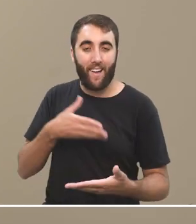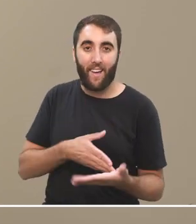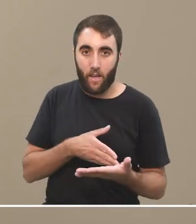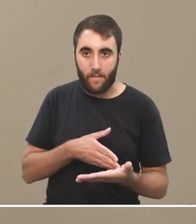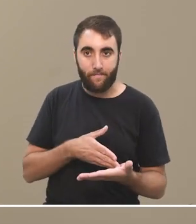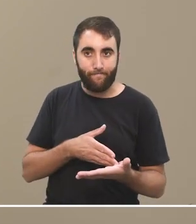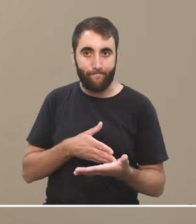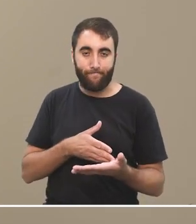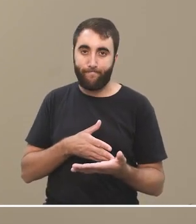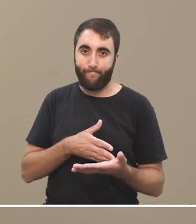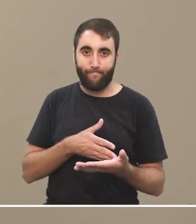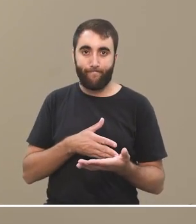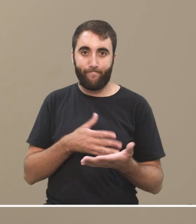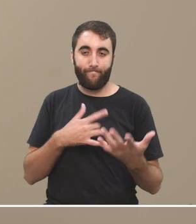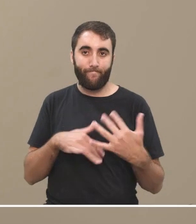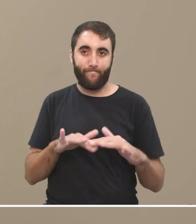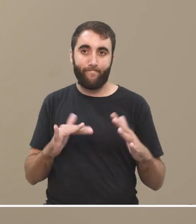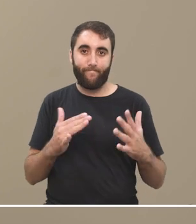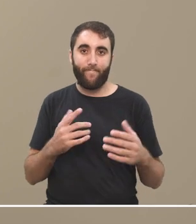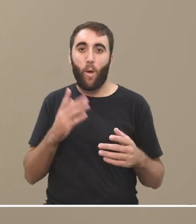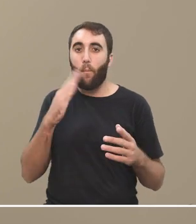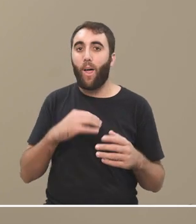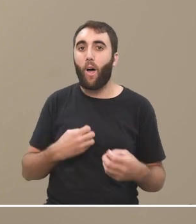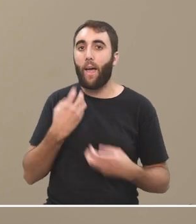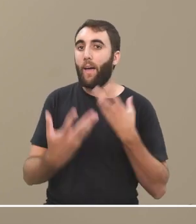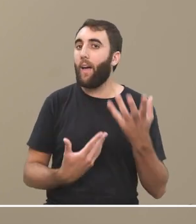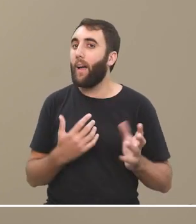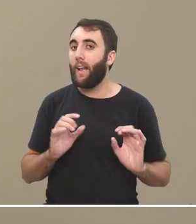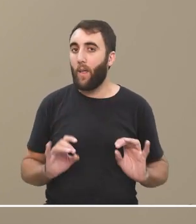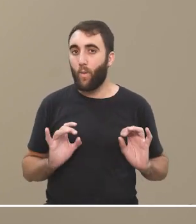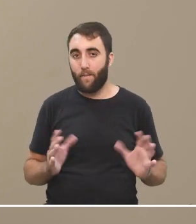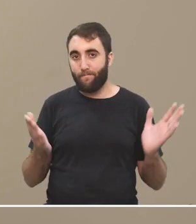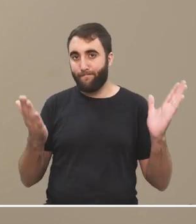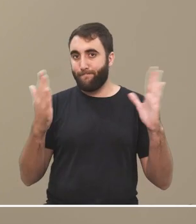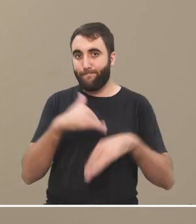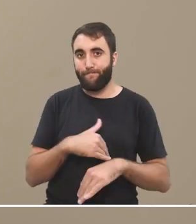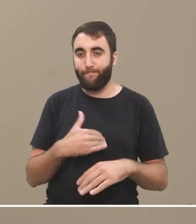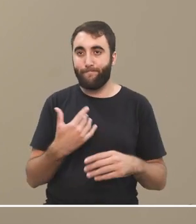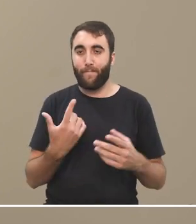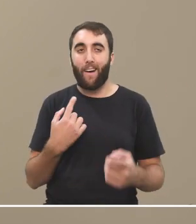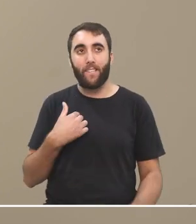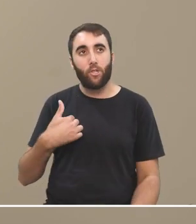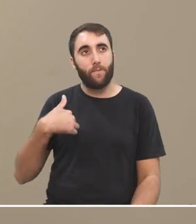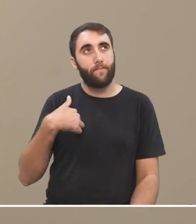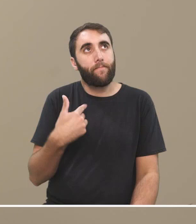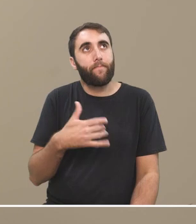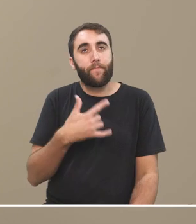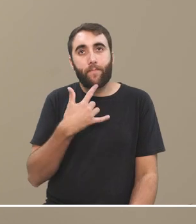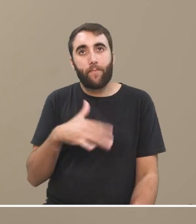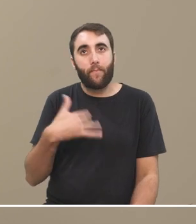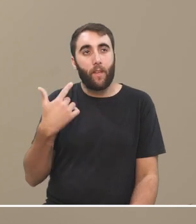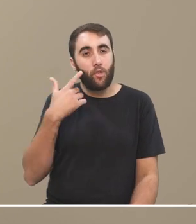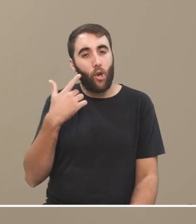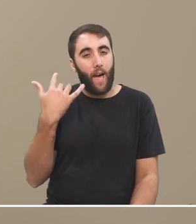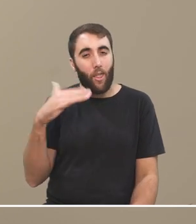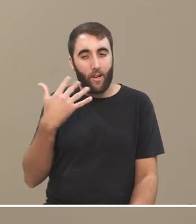medio que se ve comprometida en ese sentido ¿no? porque a veces yo pienso yo que fui